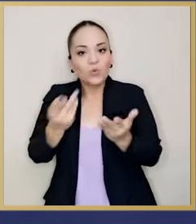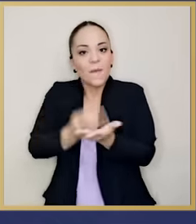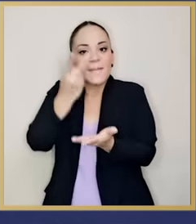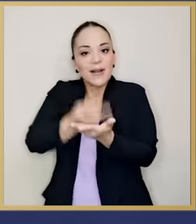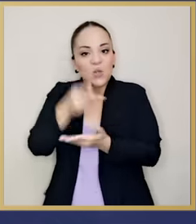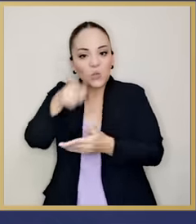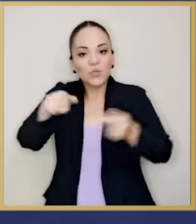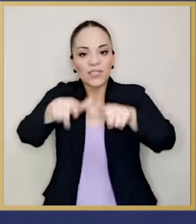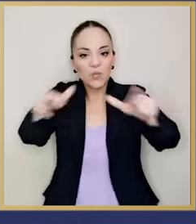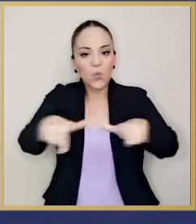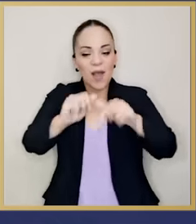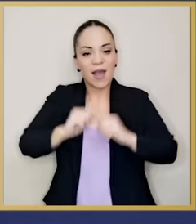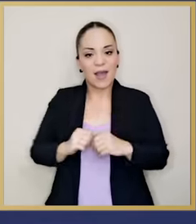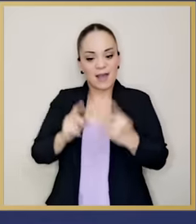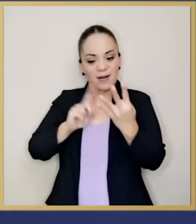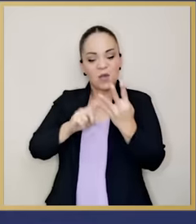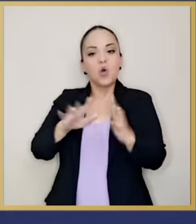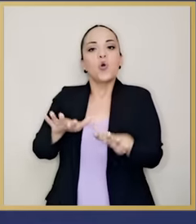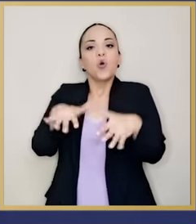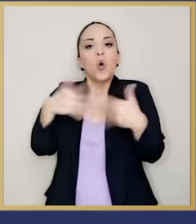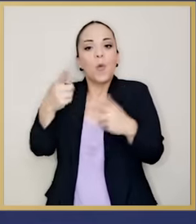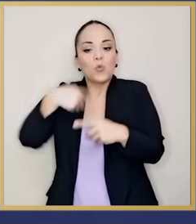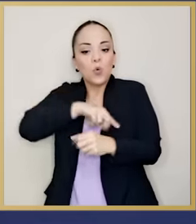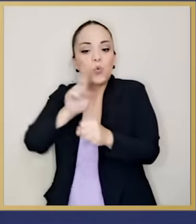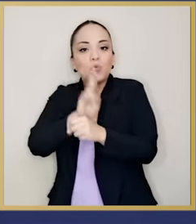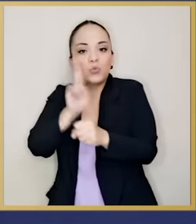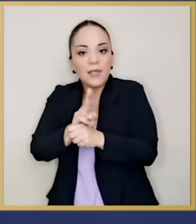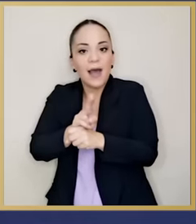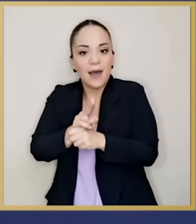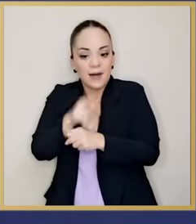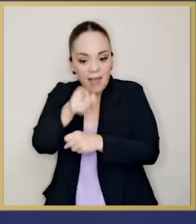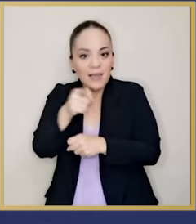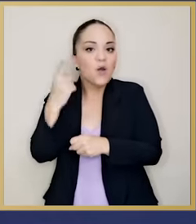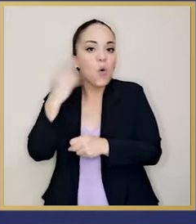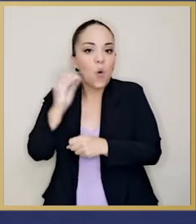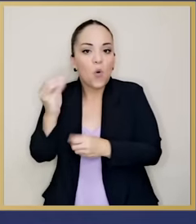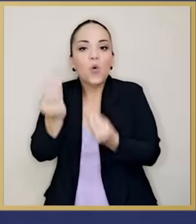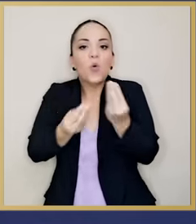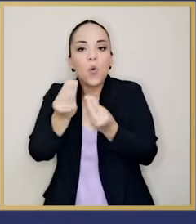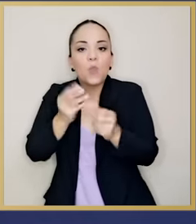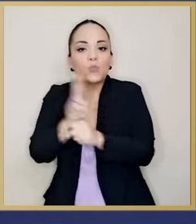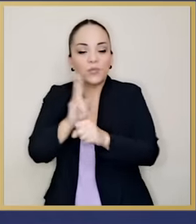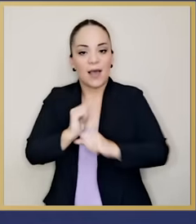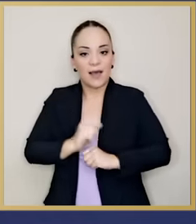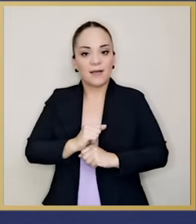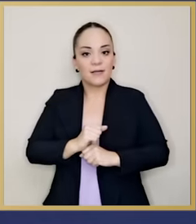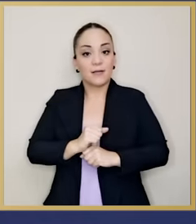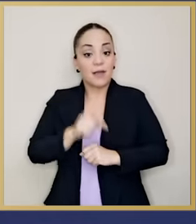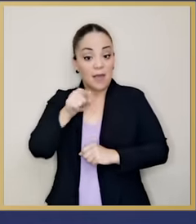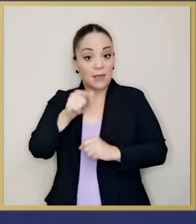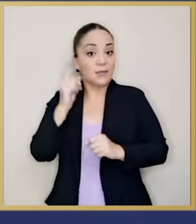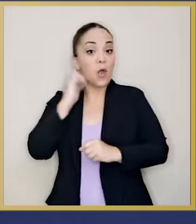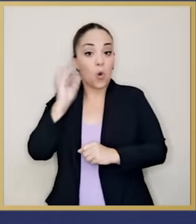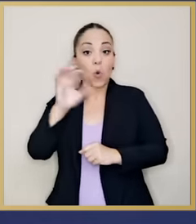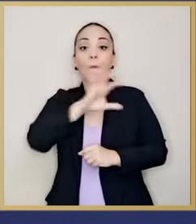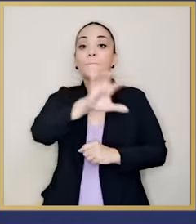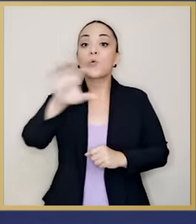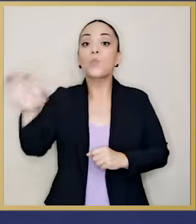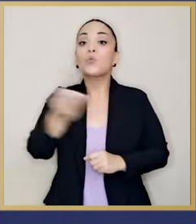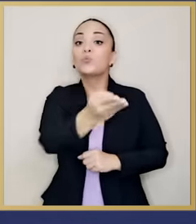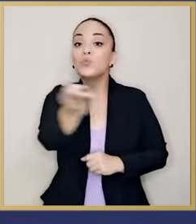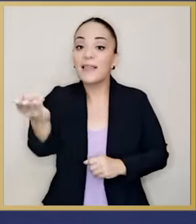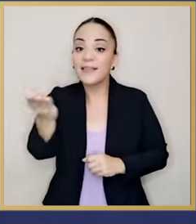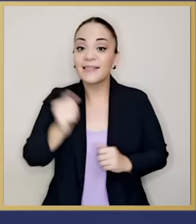valiosos que hay en la zona? ¿Cómo vamos a explotar ese oro que le pertenece a todos